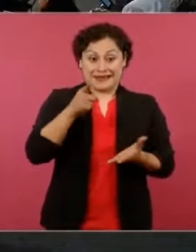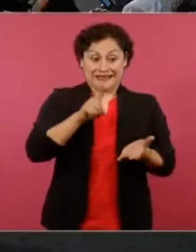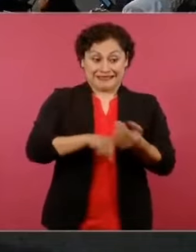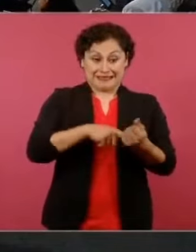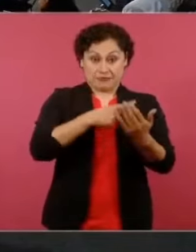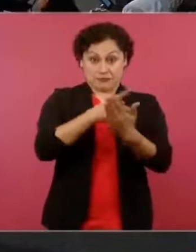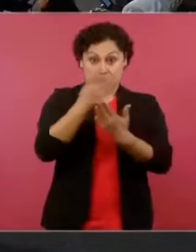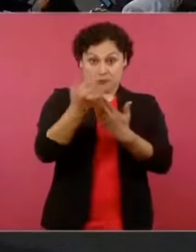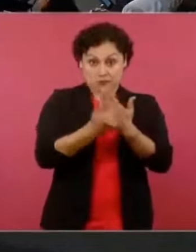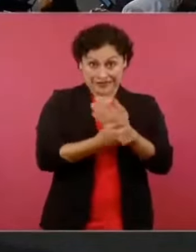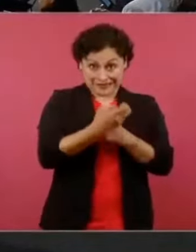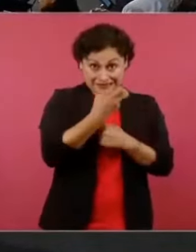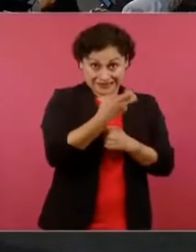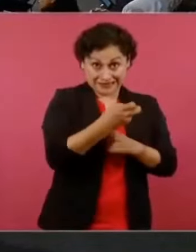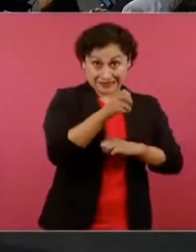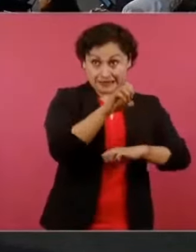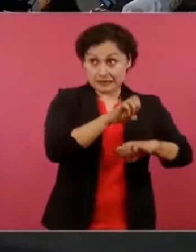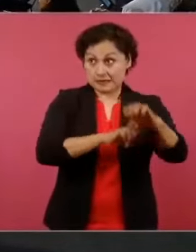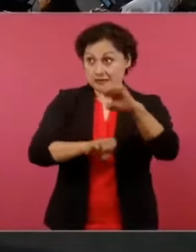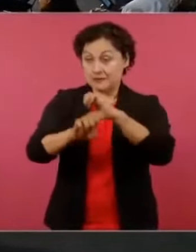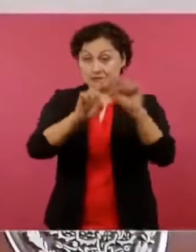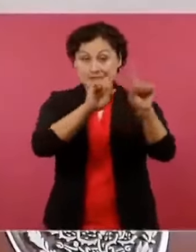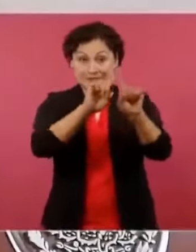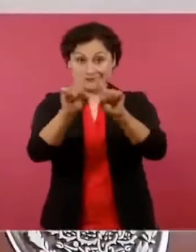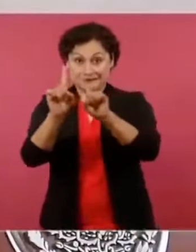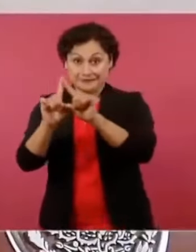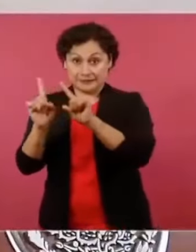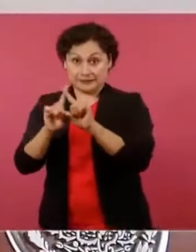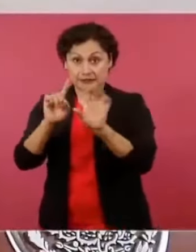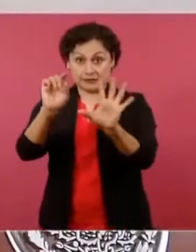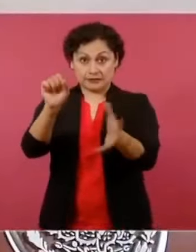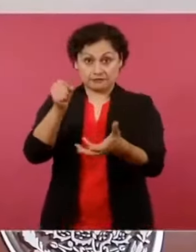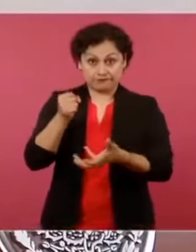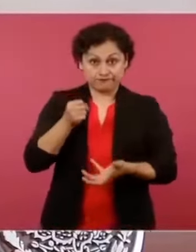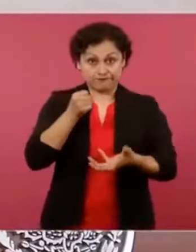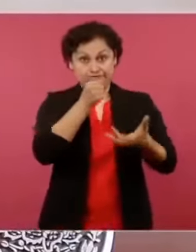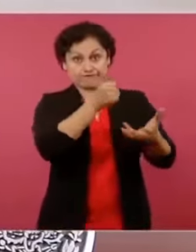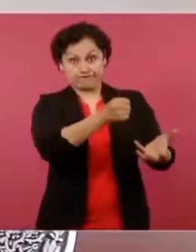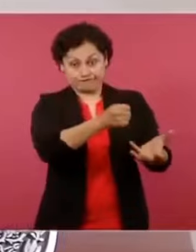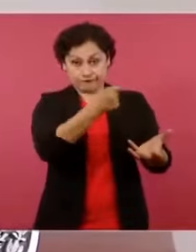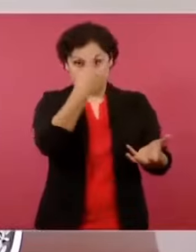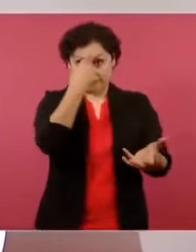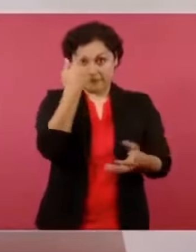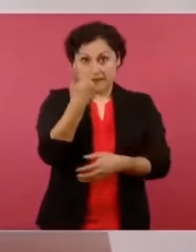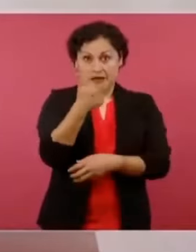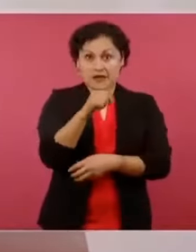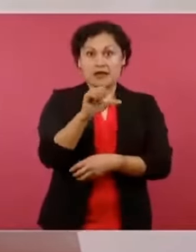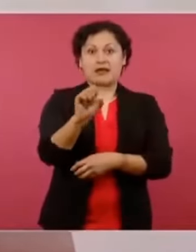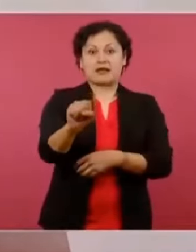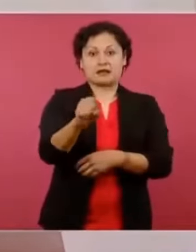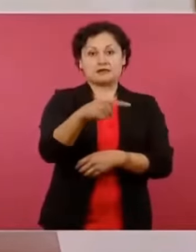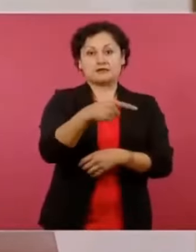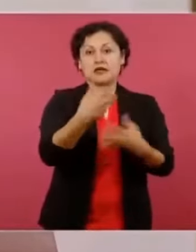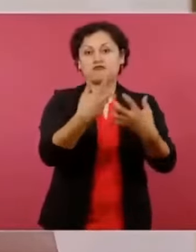en gas, sobre todo las plantas de liquefacción,